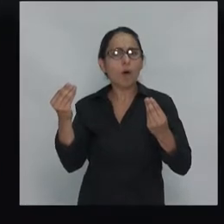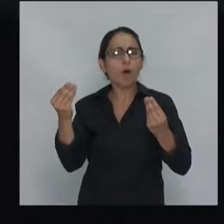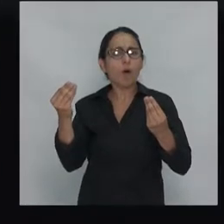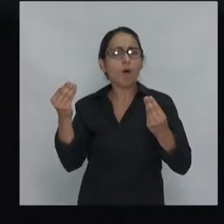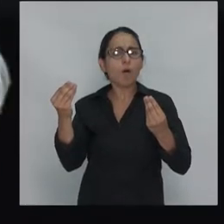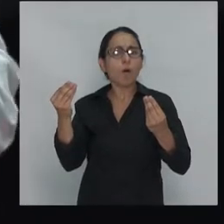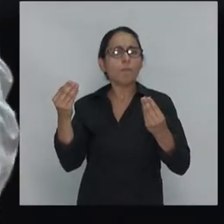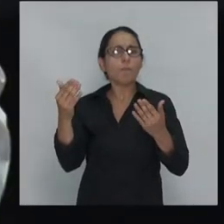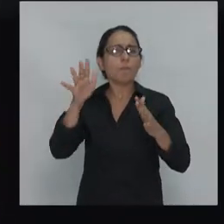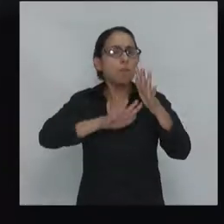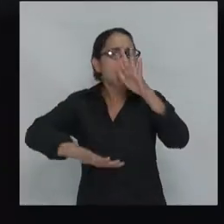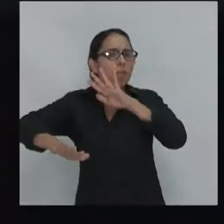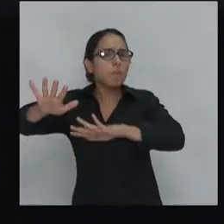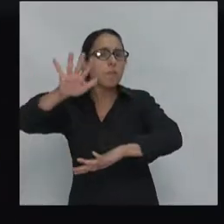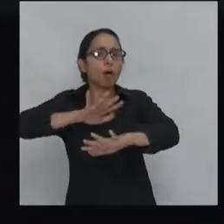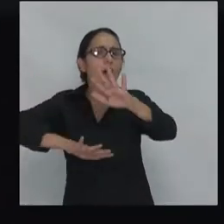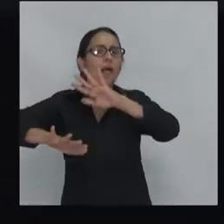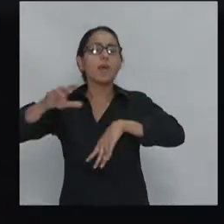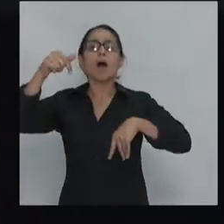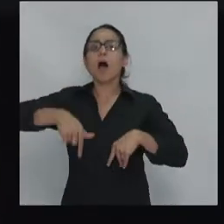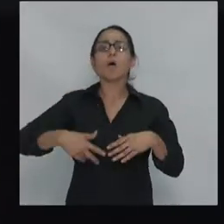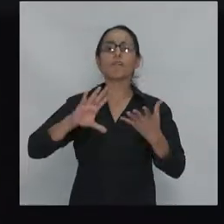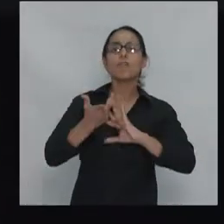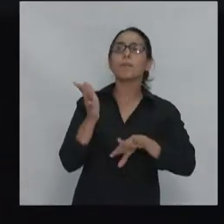presentarse el orden mundial